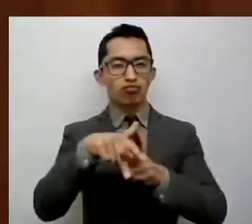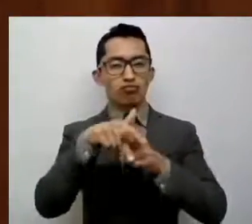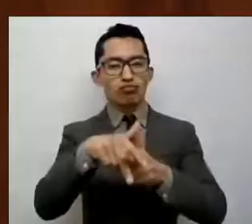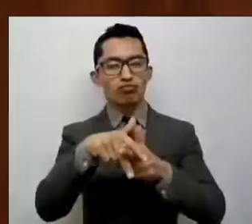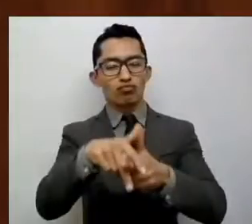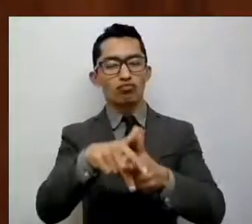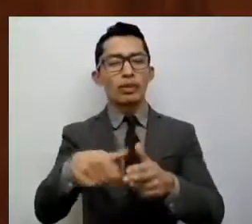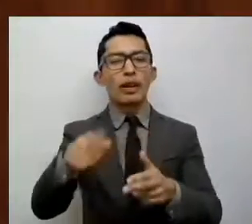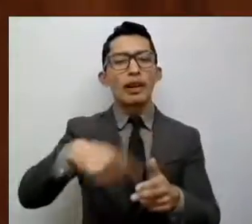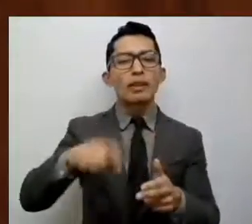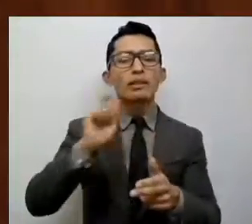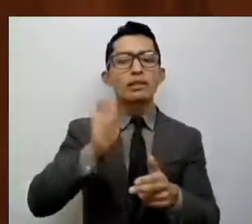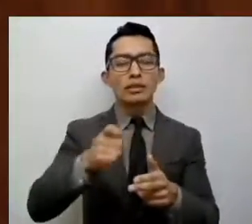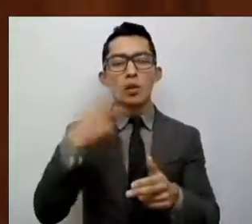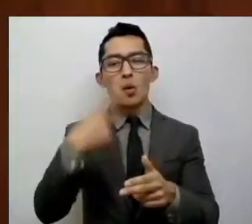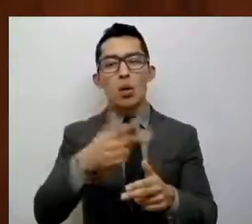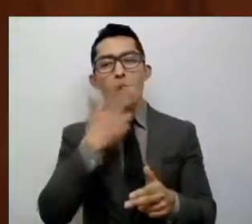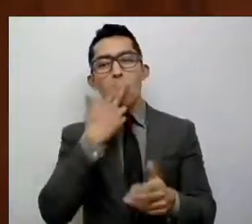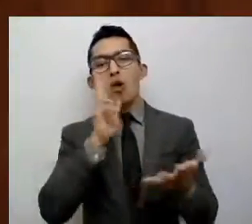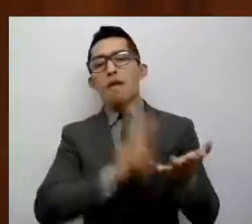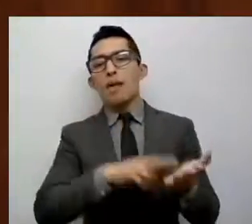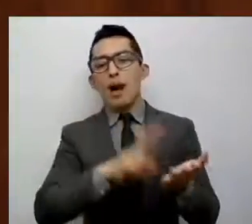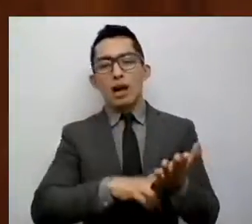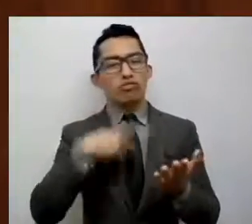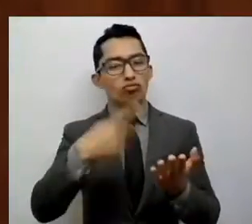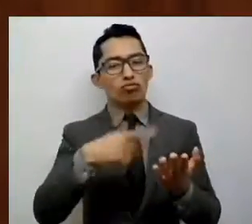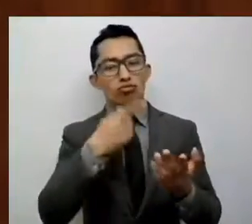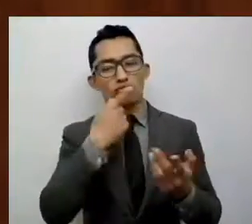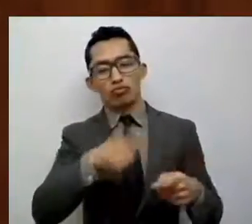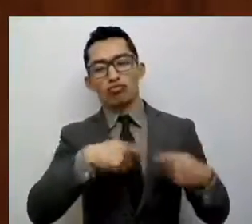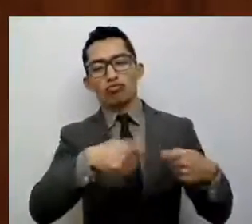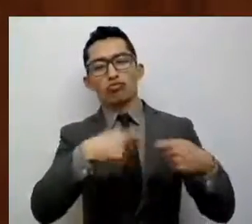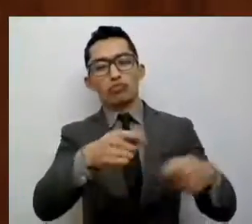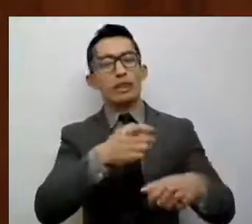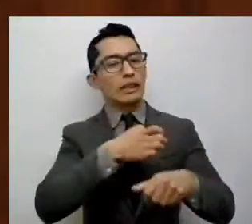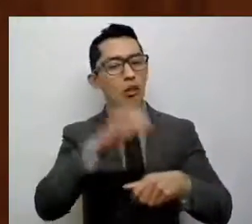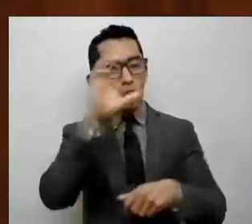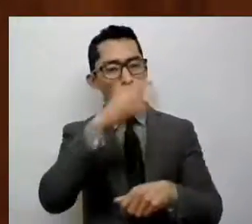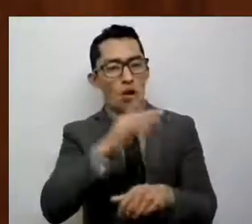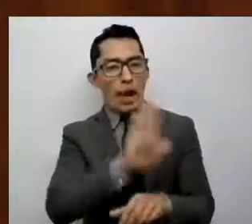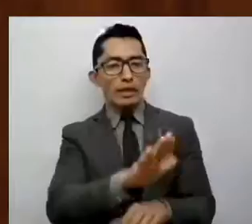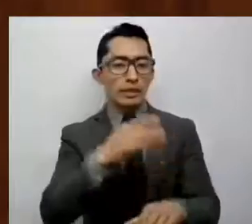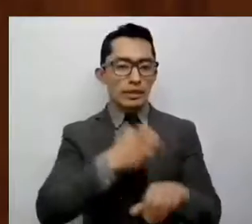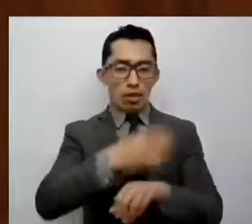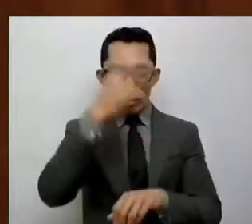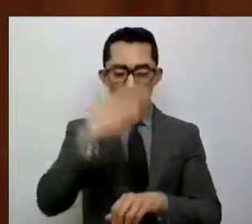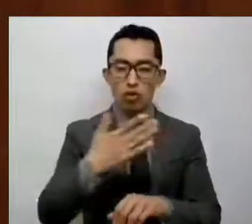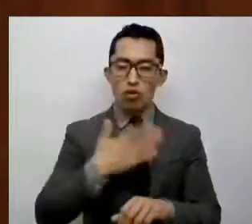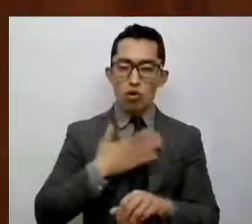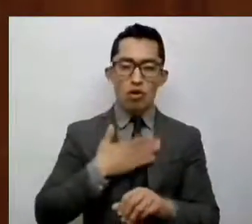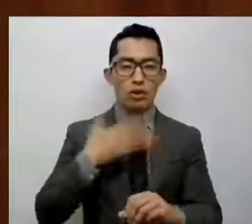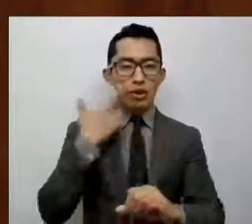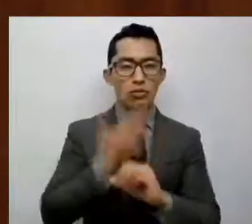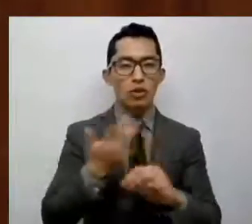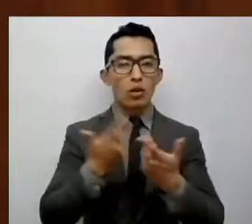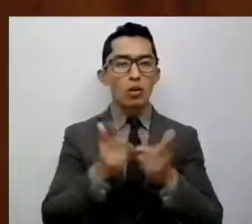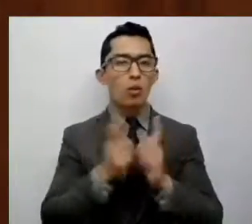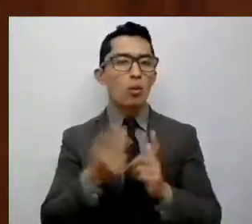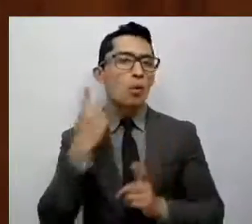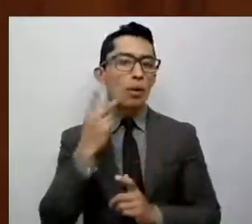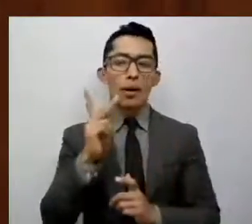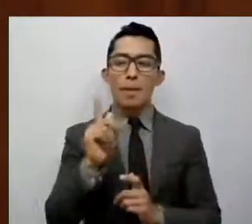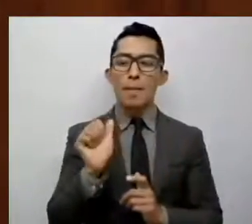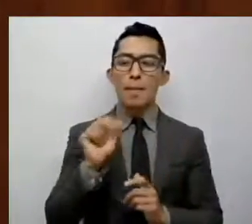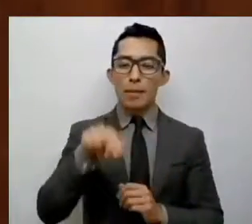inmaterial del Estado de México, presentada por un servidor en nombre del Grupo Parlamentario del Partido Acción Nacional.